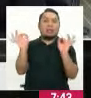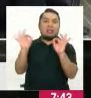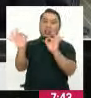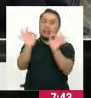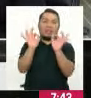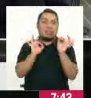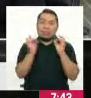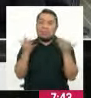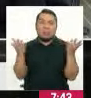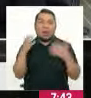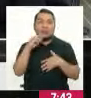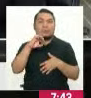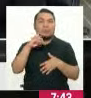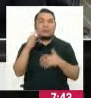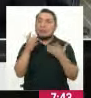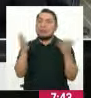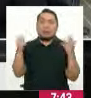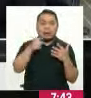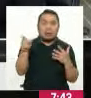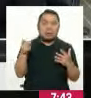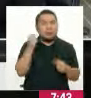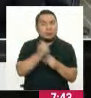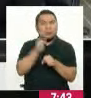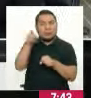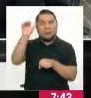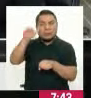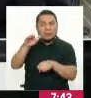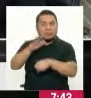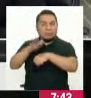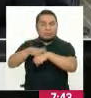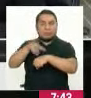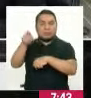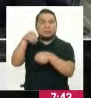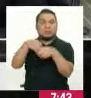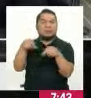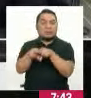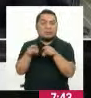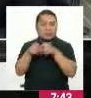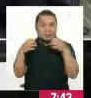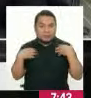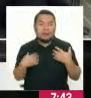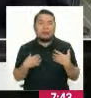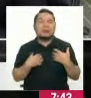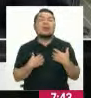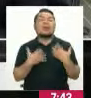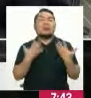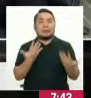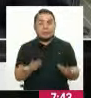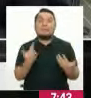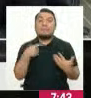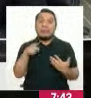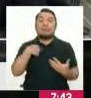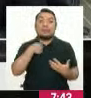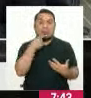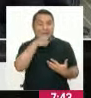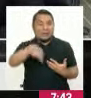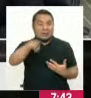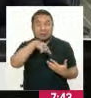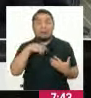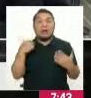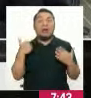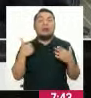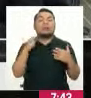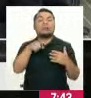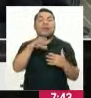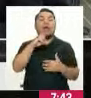distritos donde no hay OMAPEDs. Estamos trabajando intensamente también ahí. Entonces, mencionaba que uno de los canales es vía las